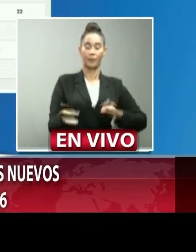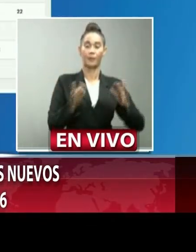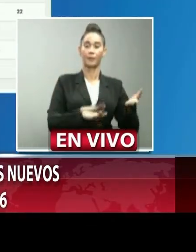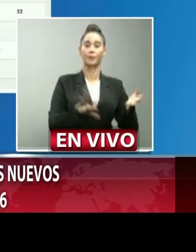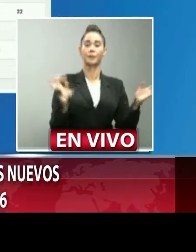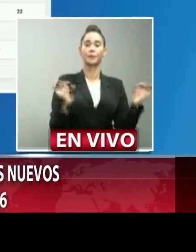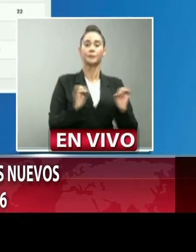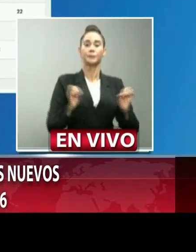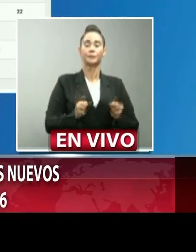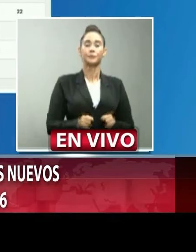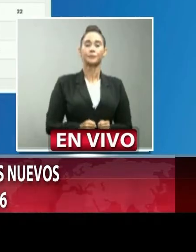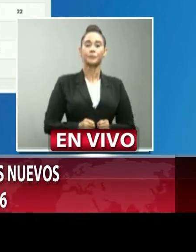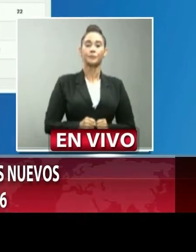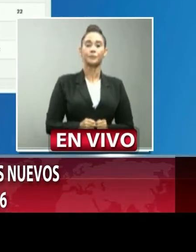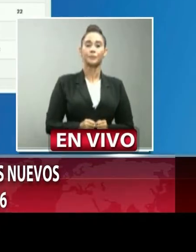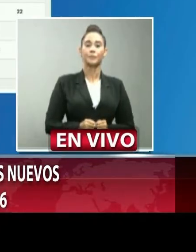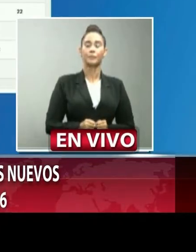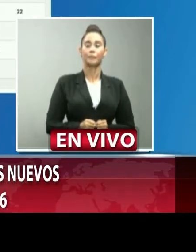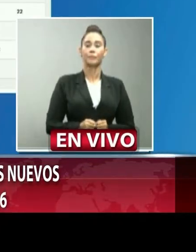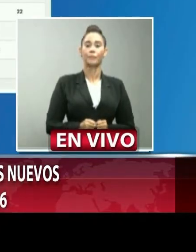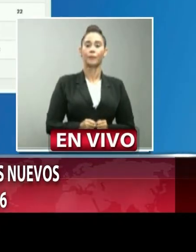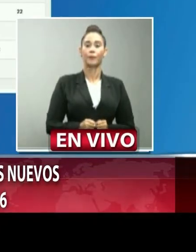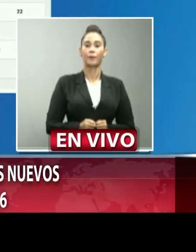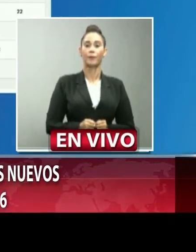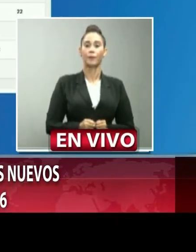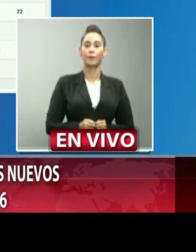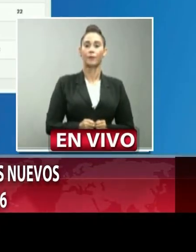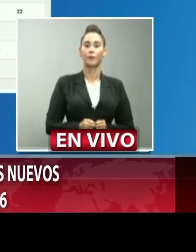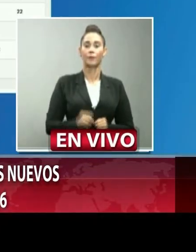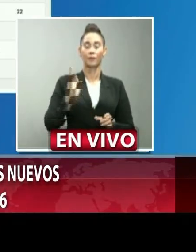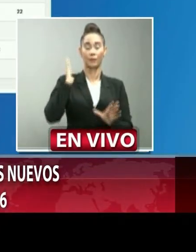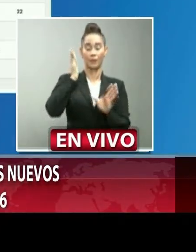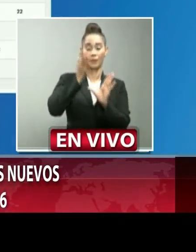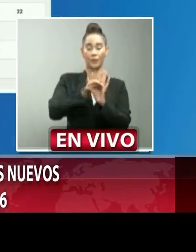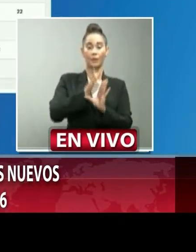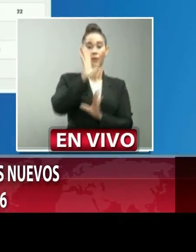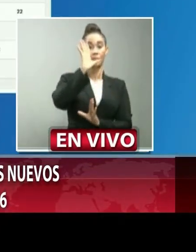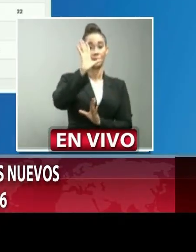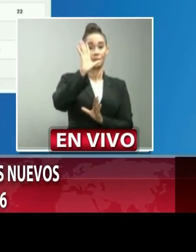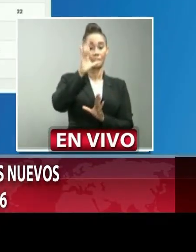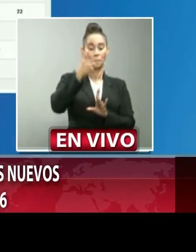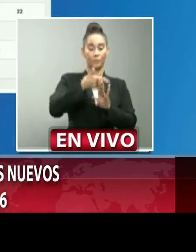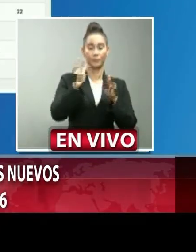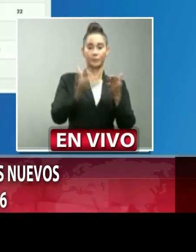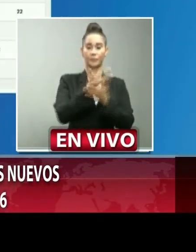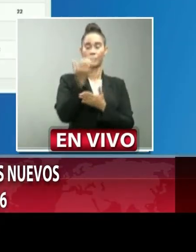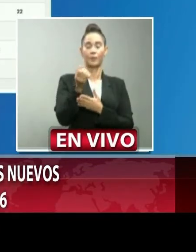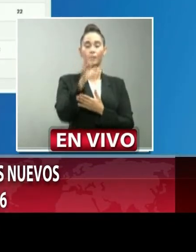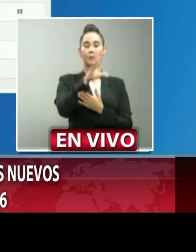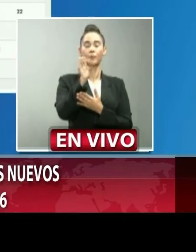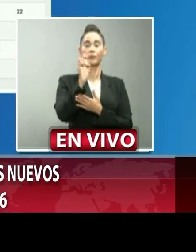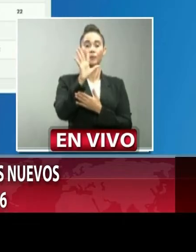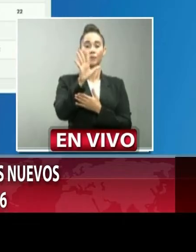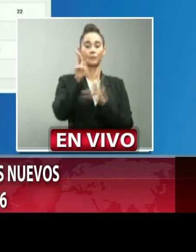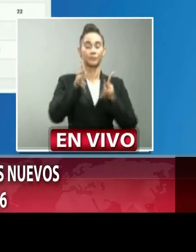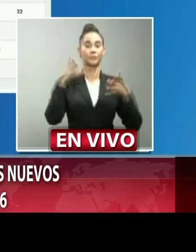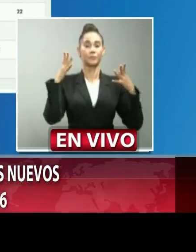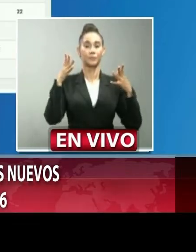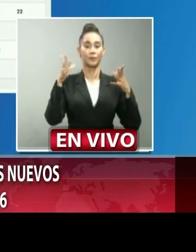fallecimiento Monseñor Nohuel 5 casos nuevos 505